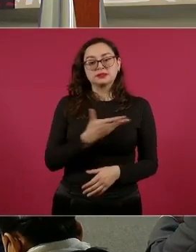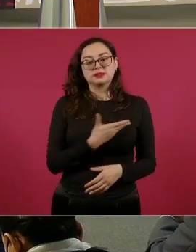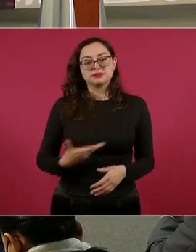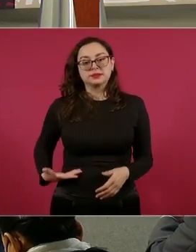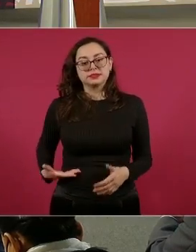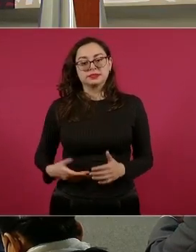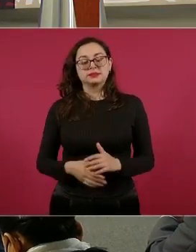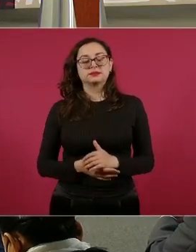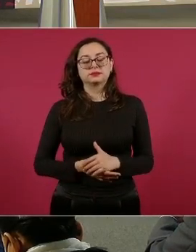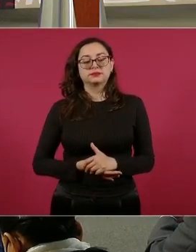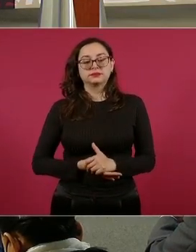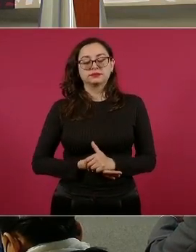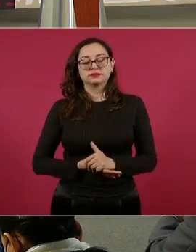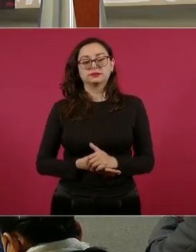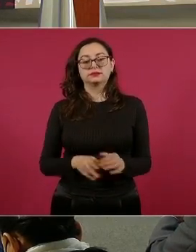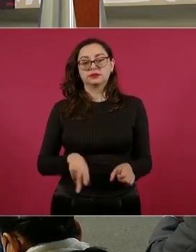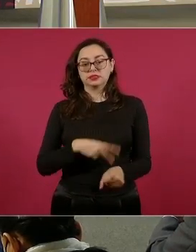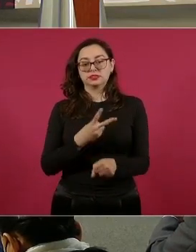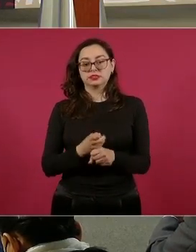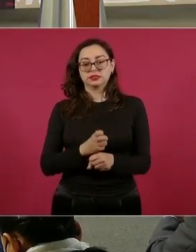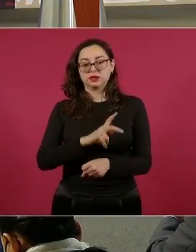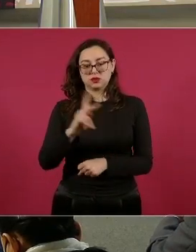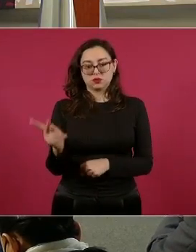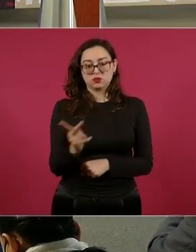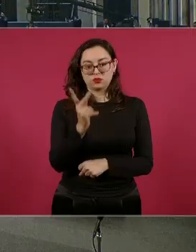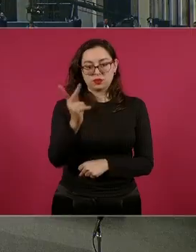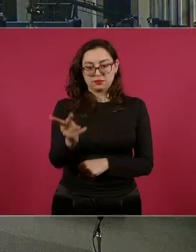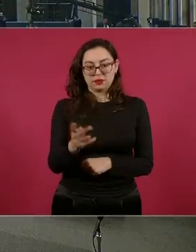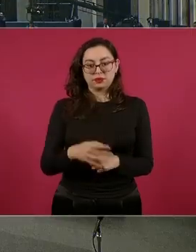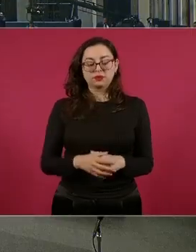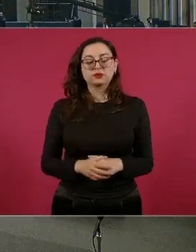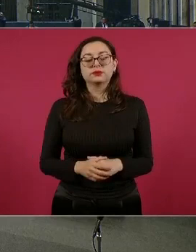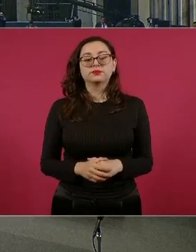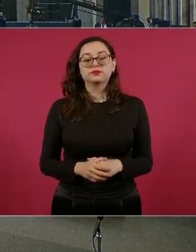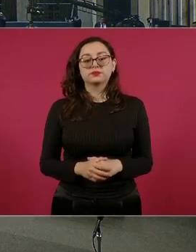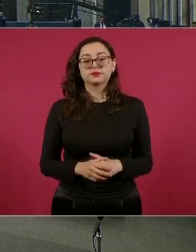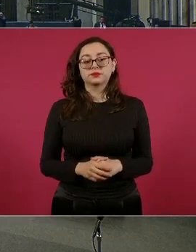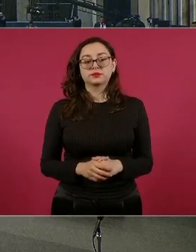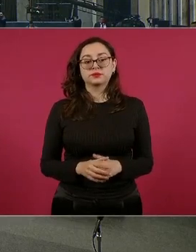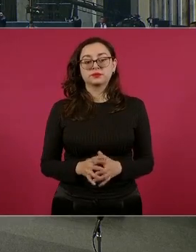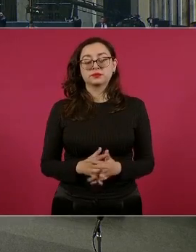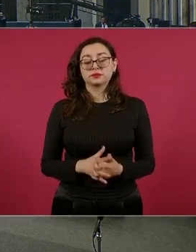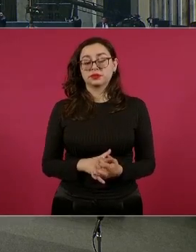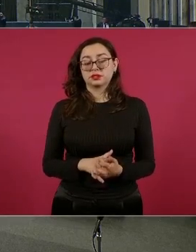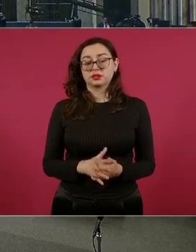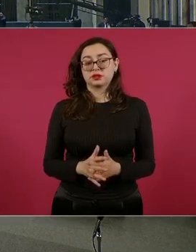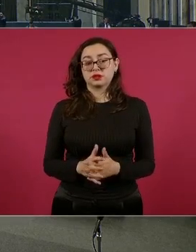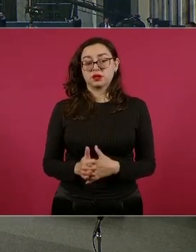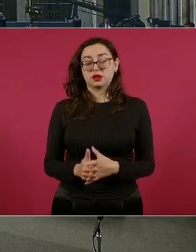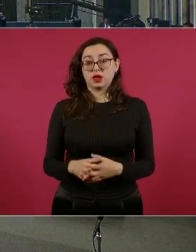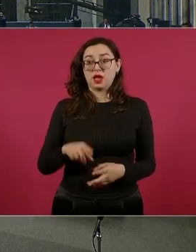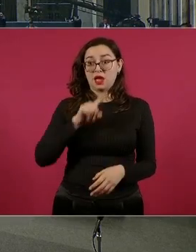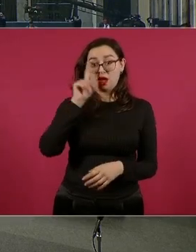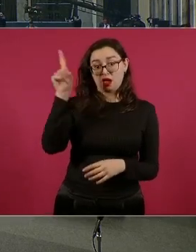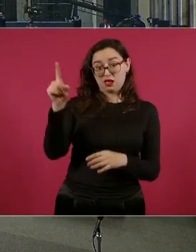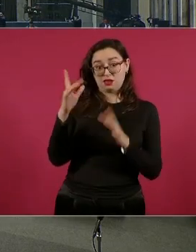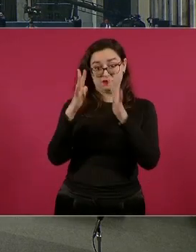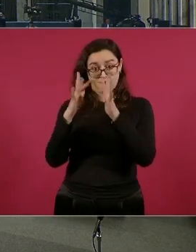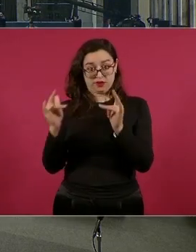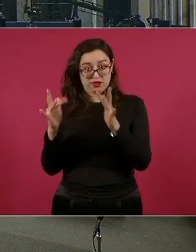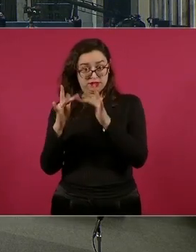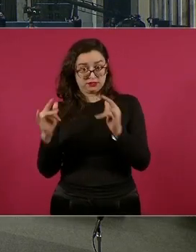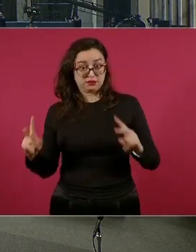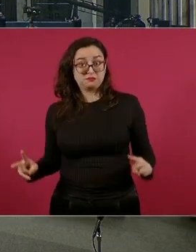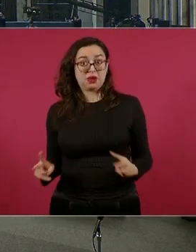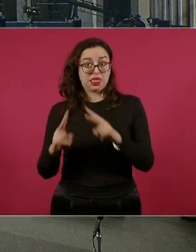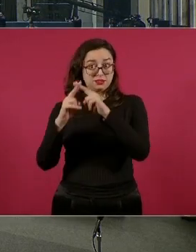Y como segunda pregunta, el viernes ya inician los Juegos Olímpicos allá en París. La delegación